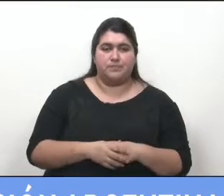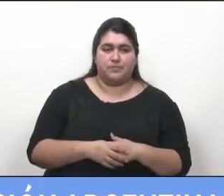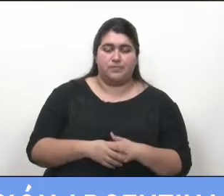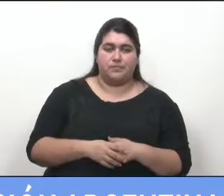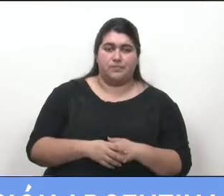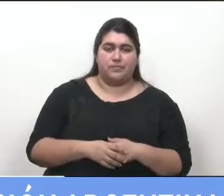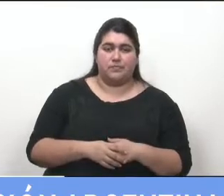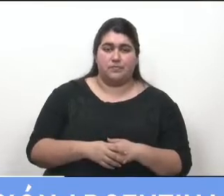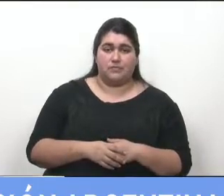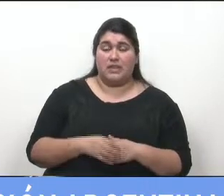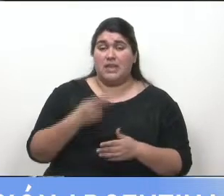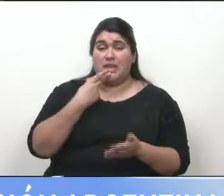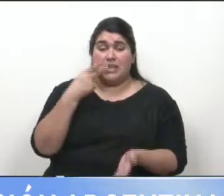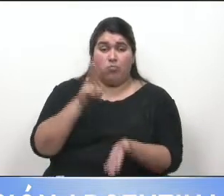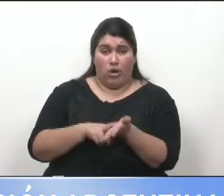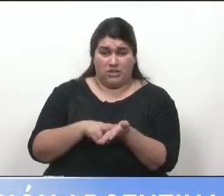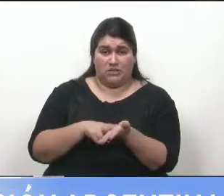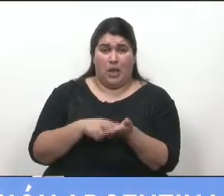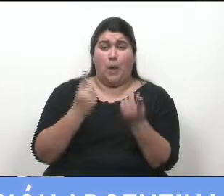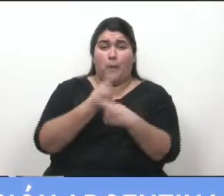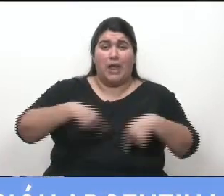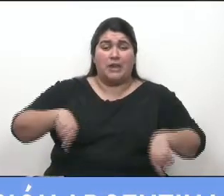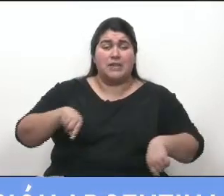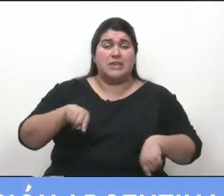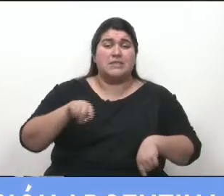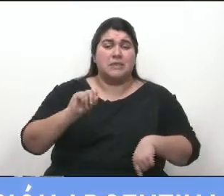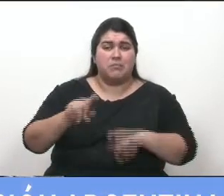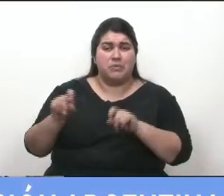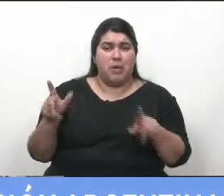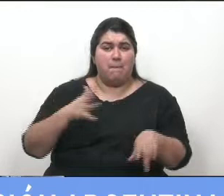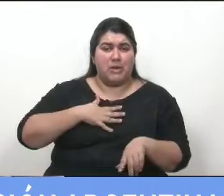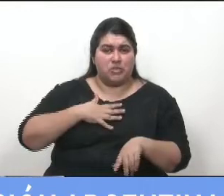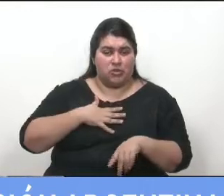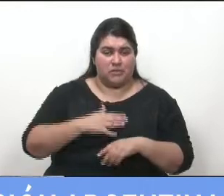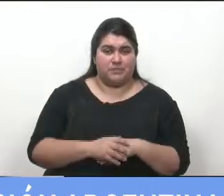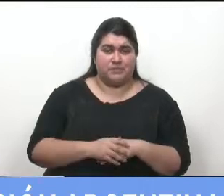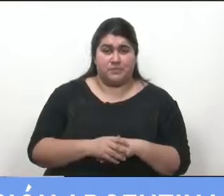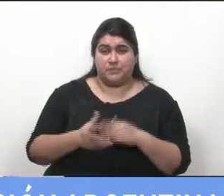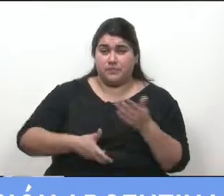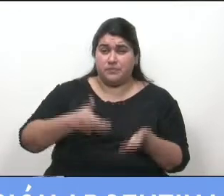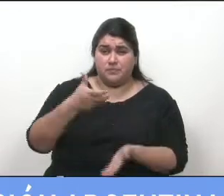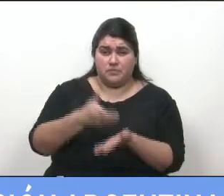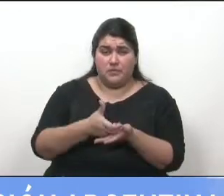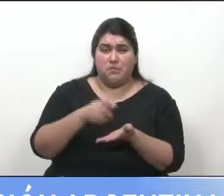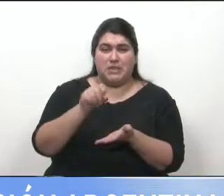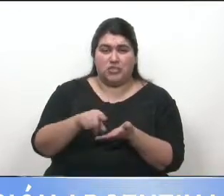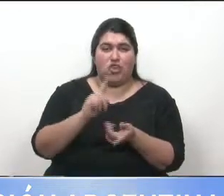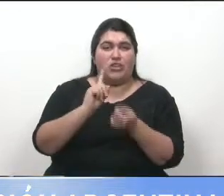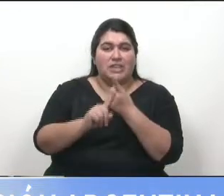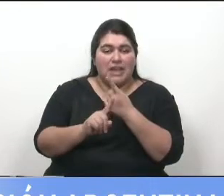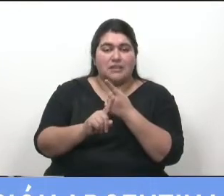Eximir del impuesto a los bienes personales a las inversiones realizadas en forma directa